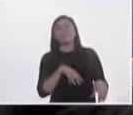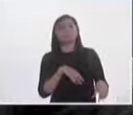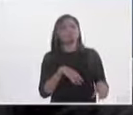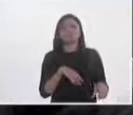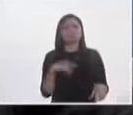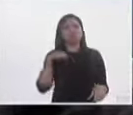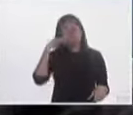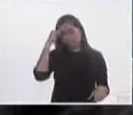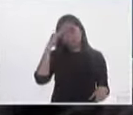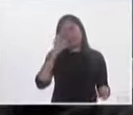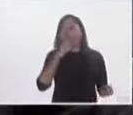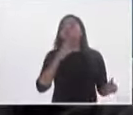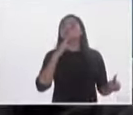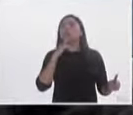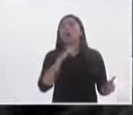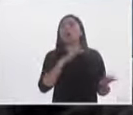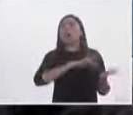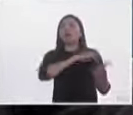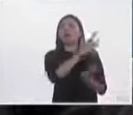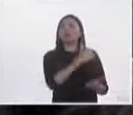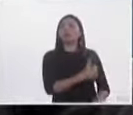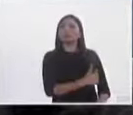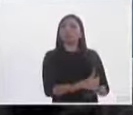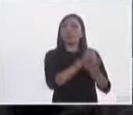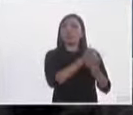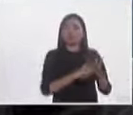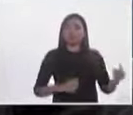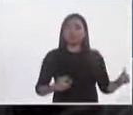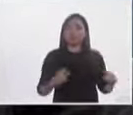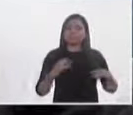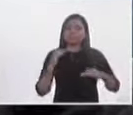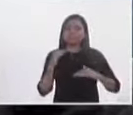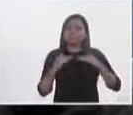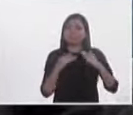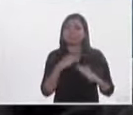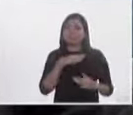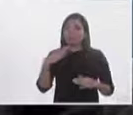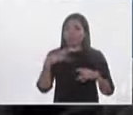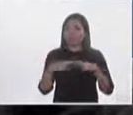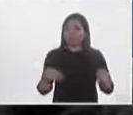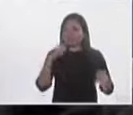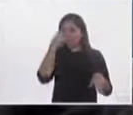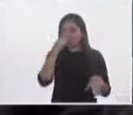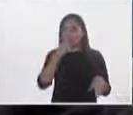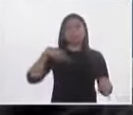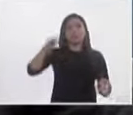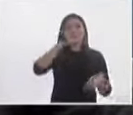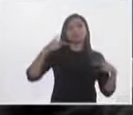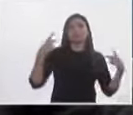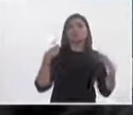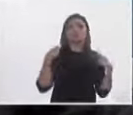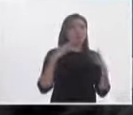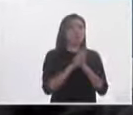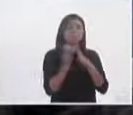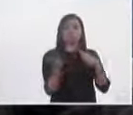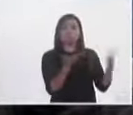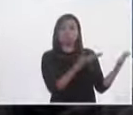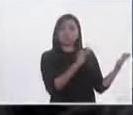fortalecer la legitimidad del sistema electoral, cosa que me parece es una buena noticia para la democracia mexicana, aunque